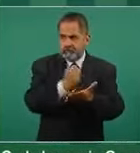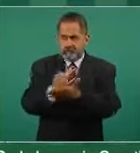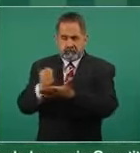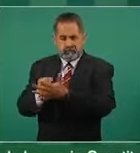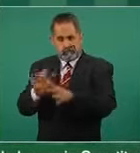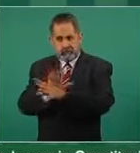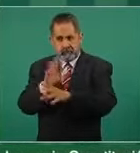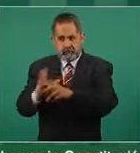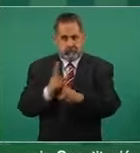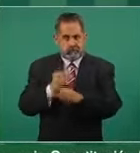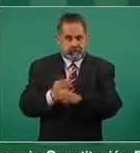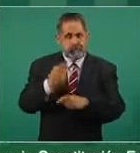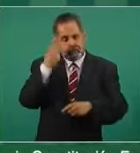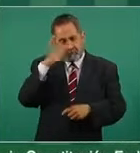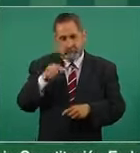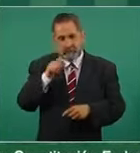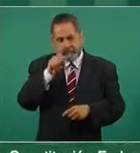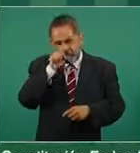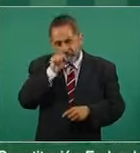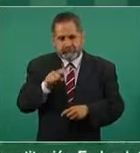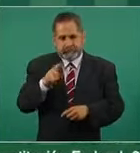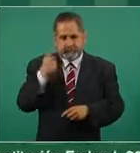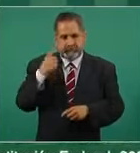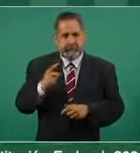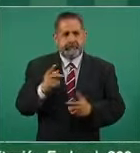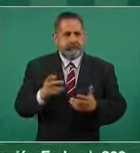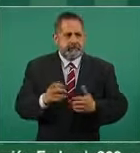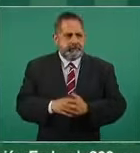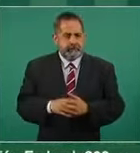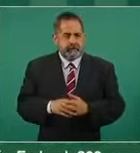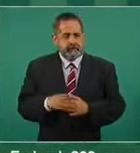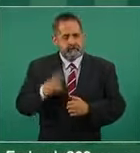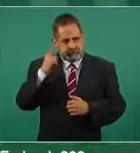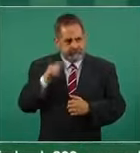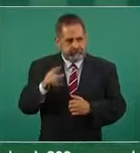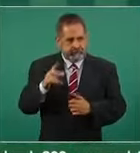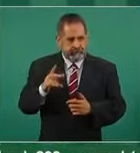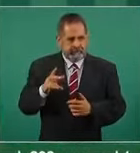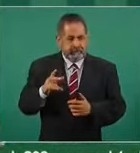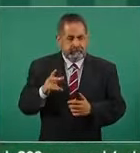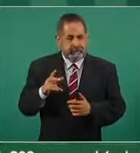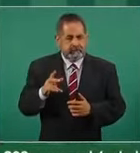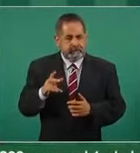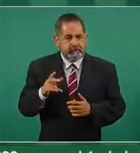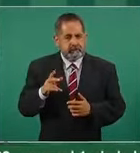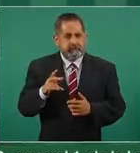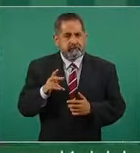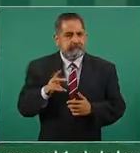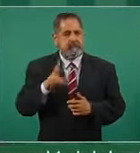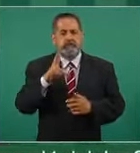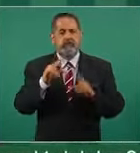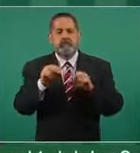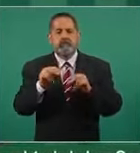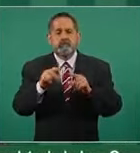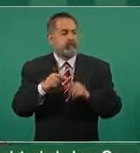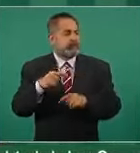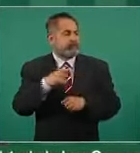para evitar el outsourcing,